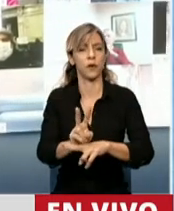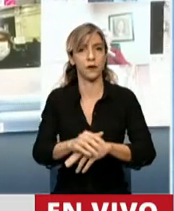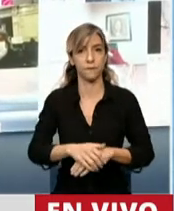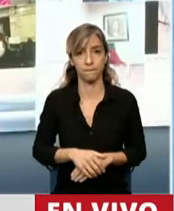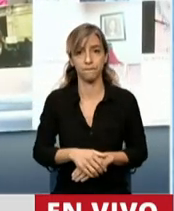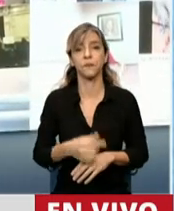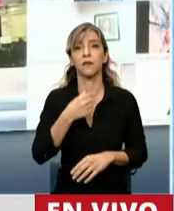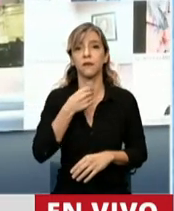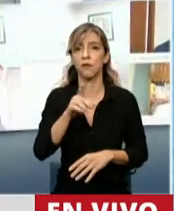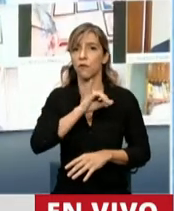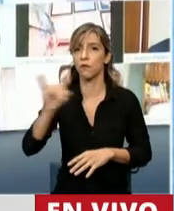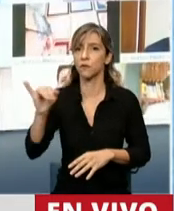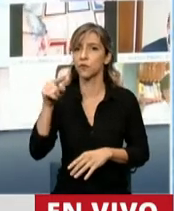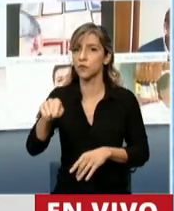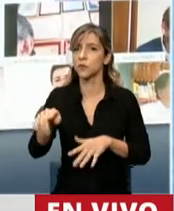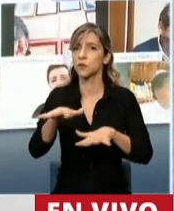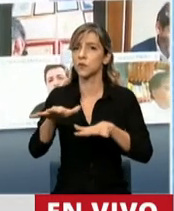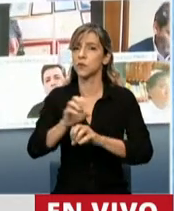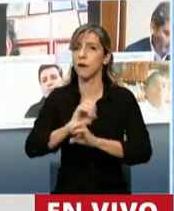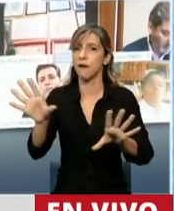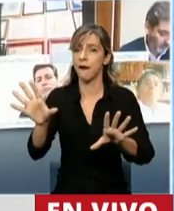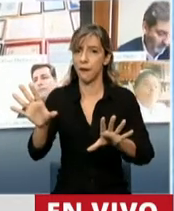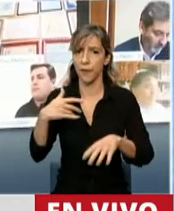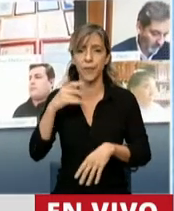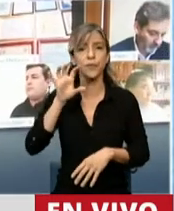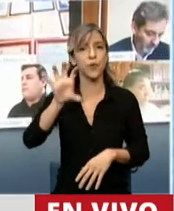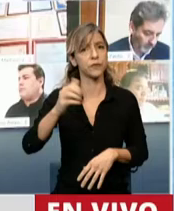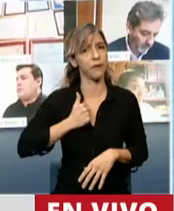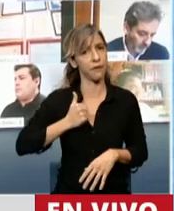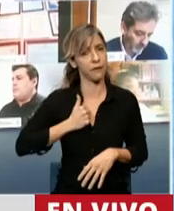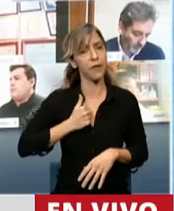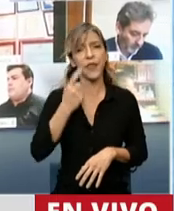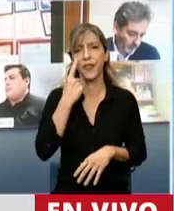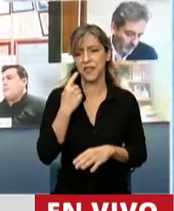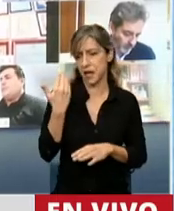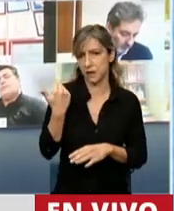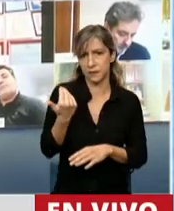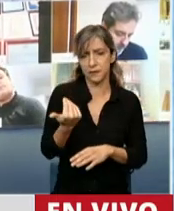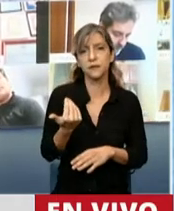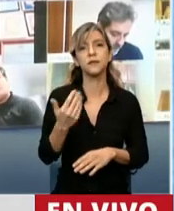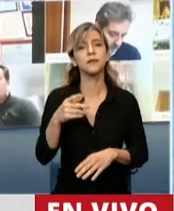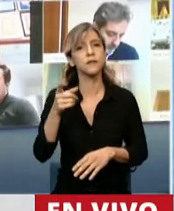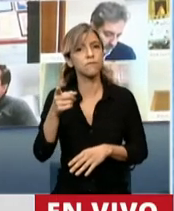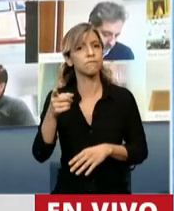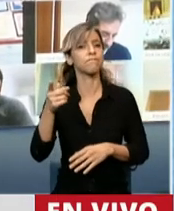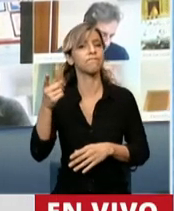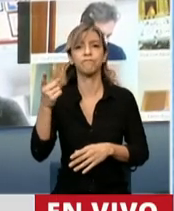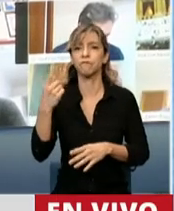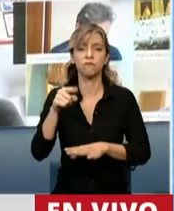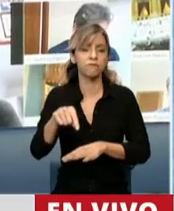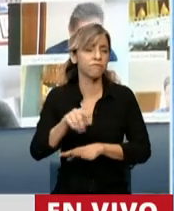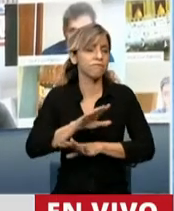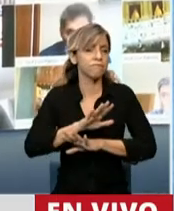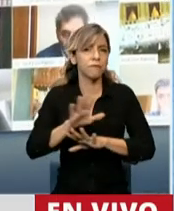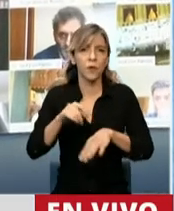ocurrido en Catamarca. Hace pocos días, en un trámite súper rápido,